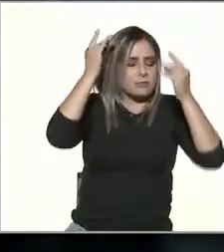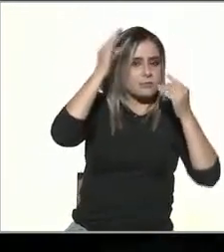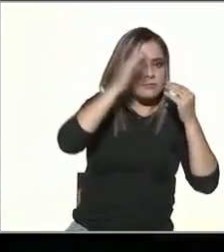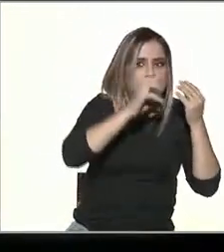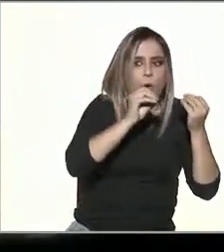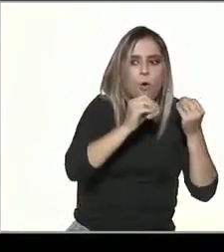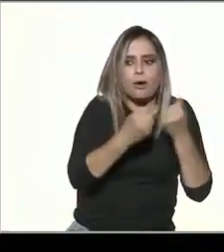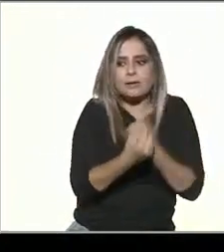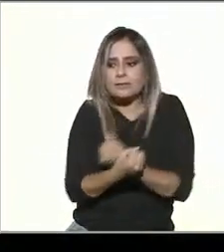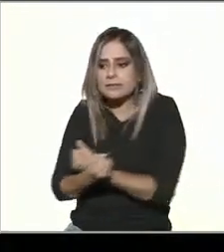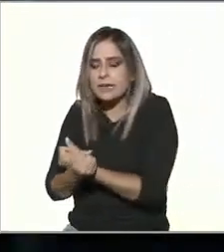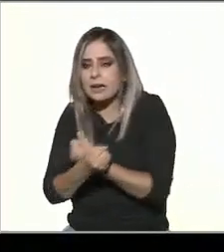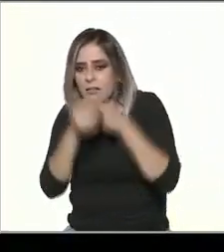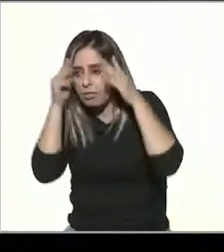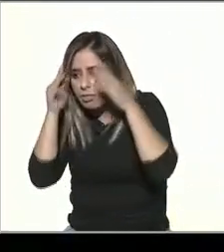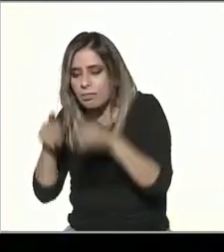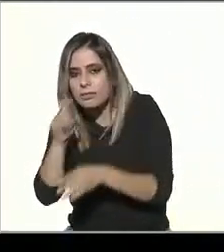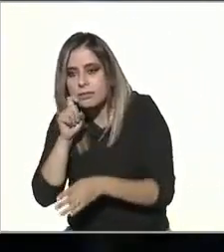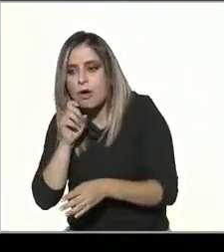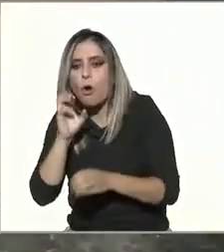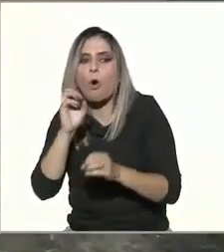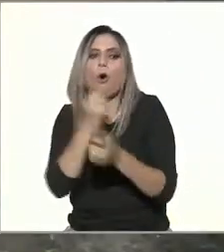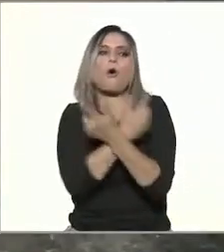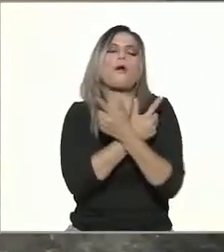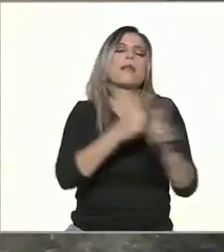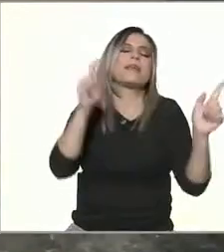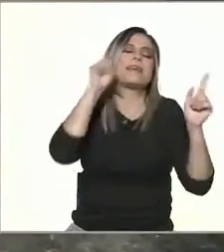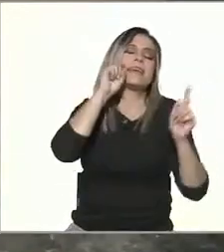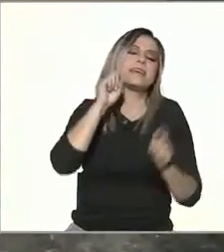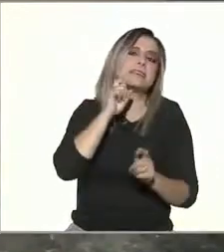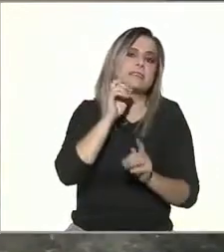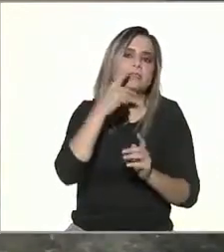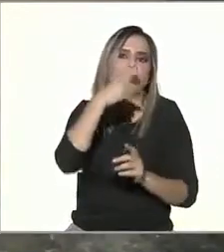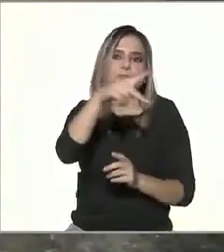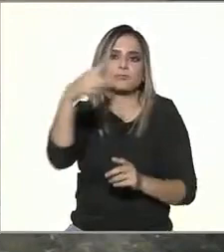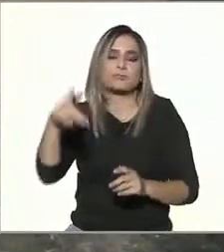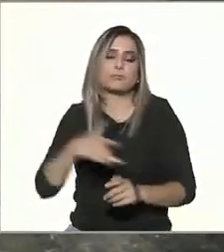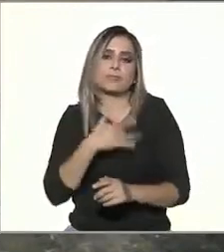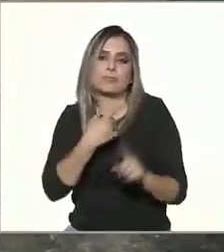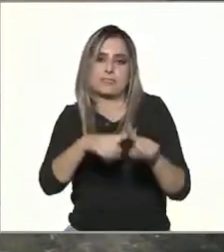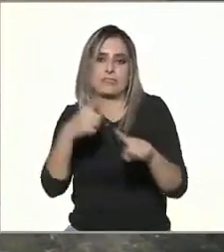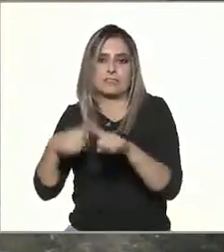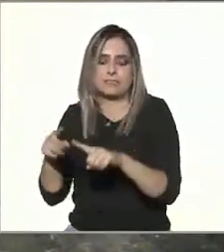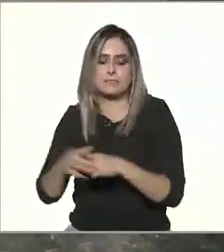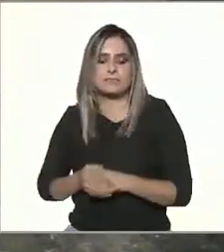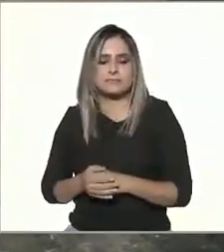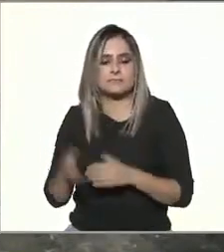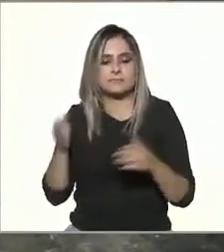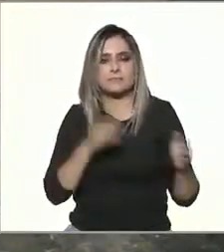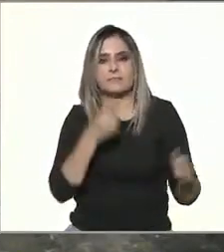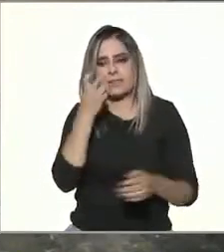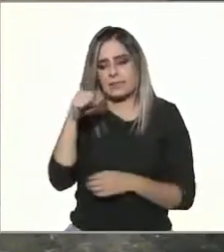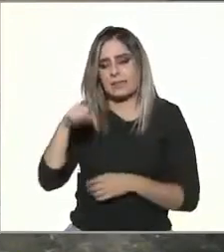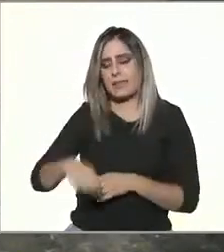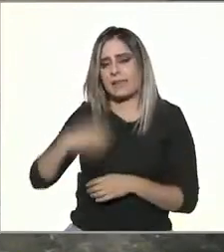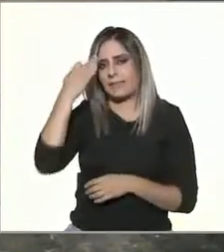esclavitud o a la libertad cabe exactamente en esta época